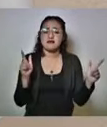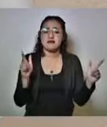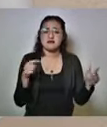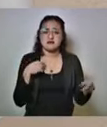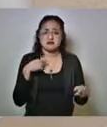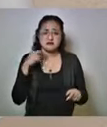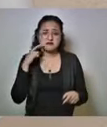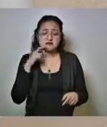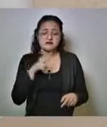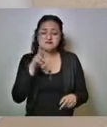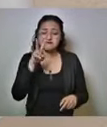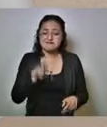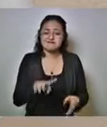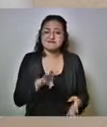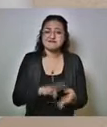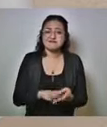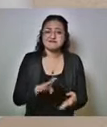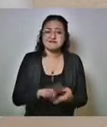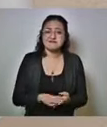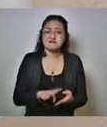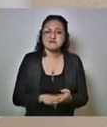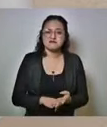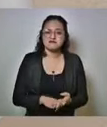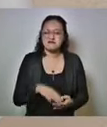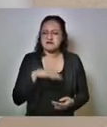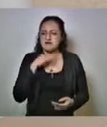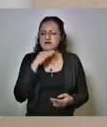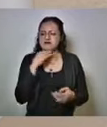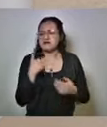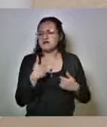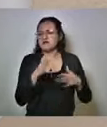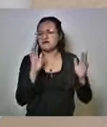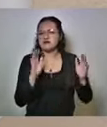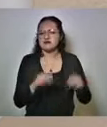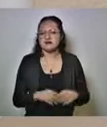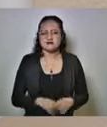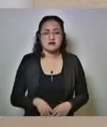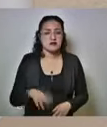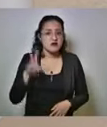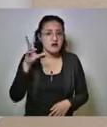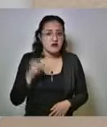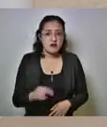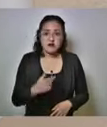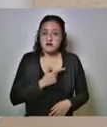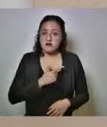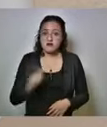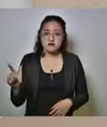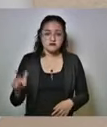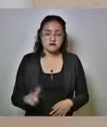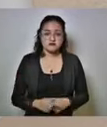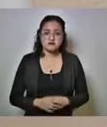a verdaderos delincuentes yo no estoy contento con eso